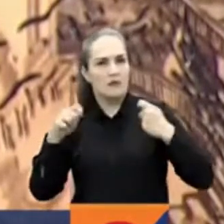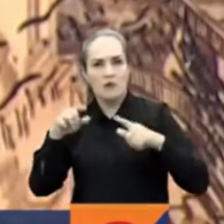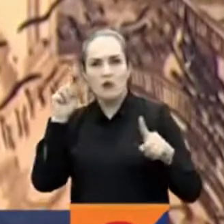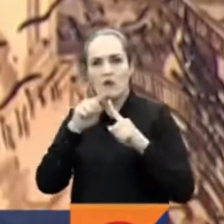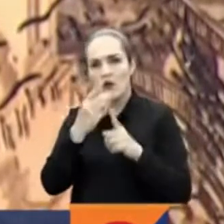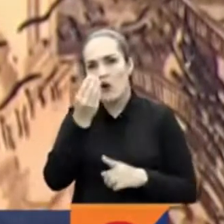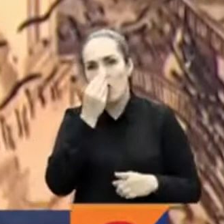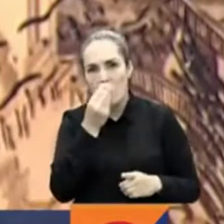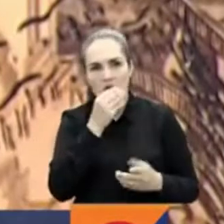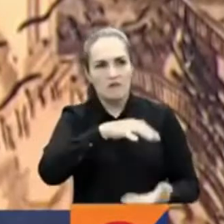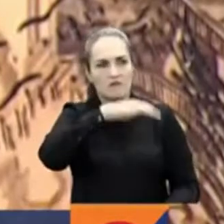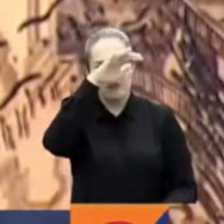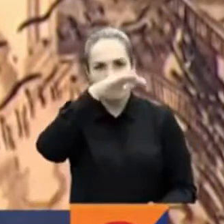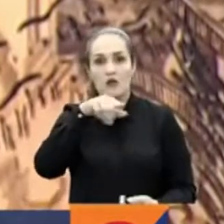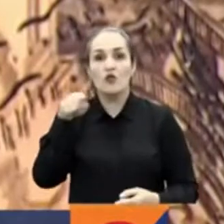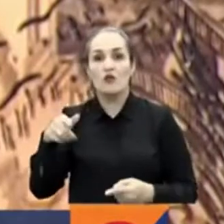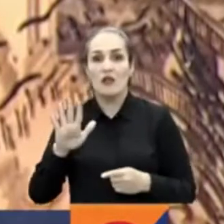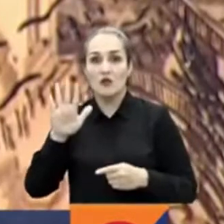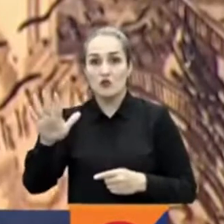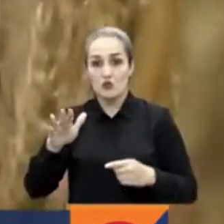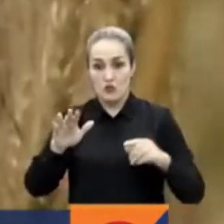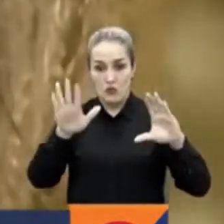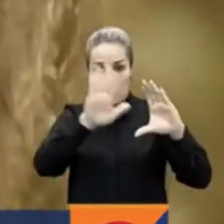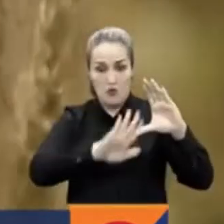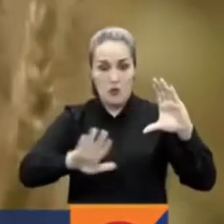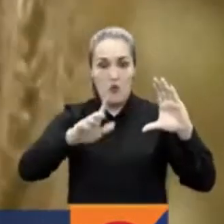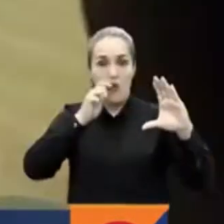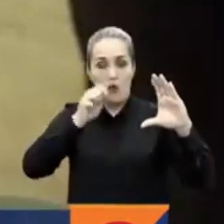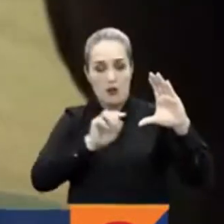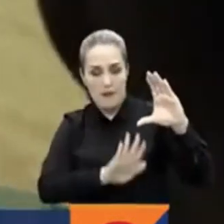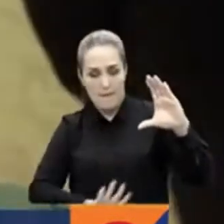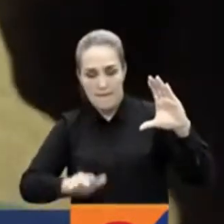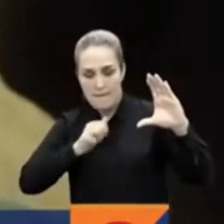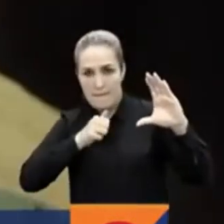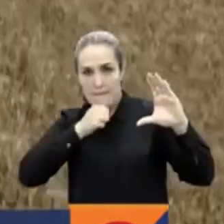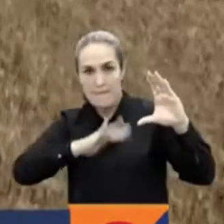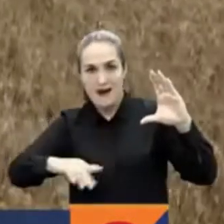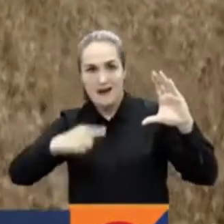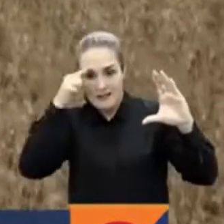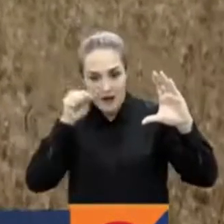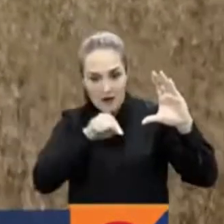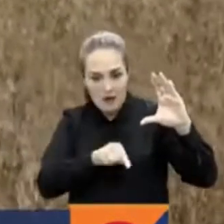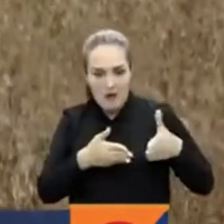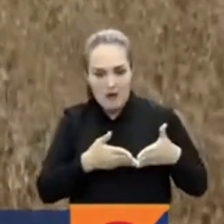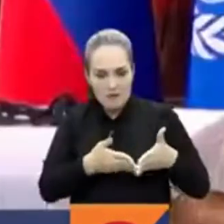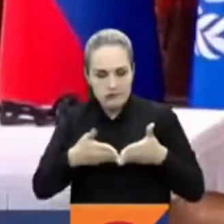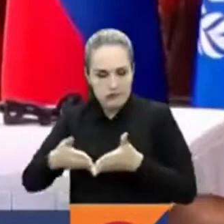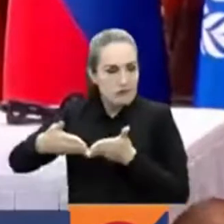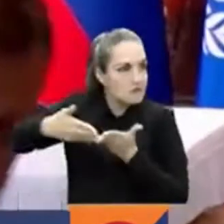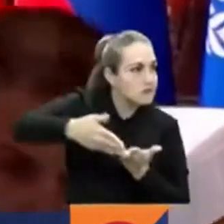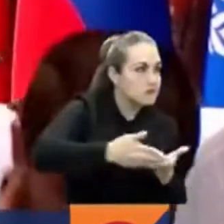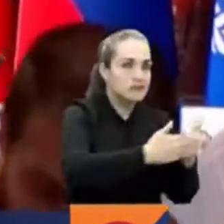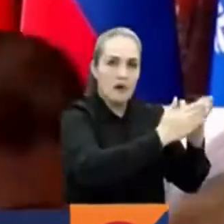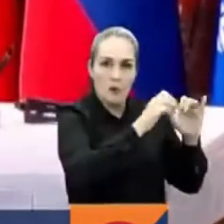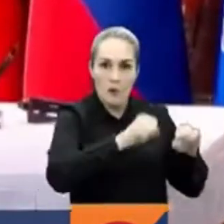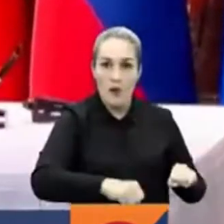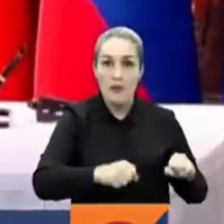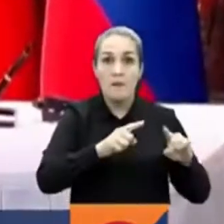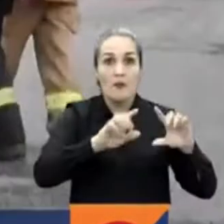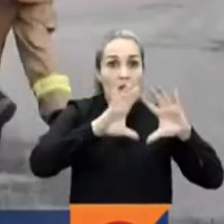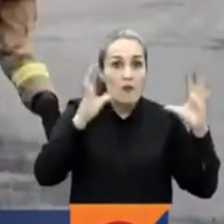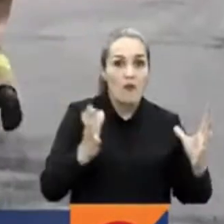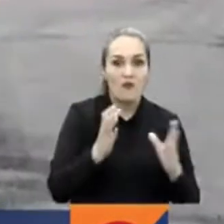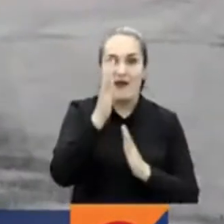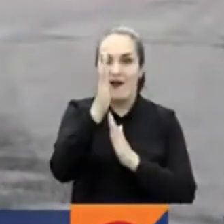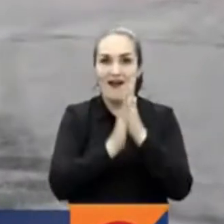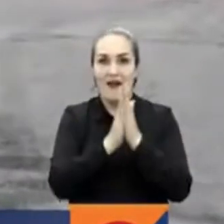alimentos desde tres puertos ucranianos clave en el Mar Negro. Pero mientras el primer paso para resolverle la seguridad alimentaria a un planeta luce